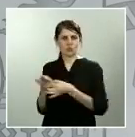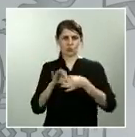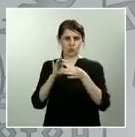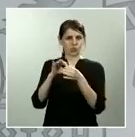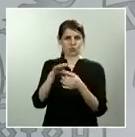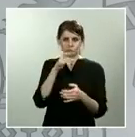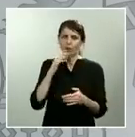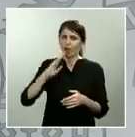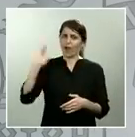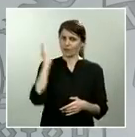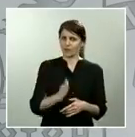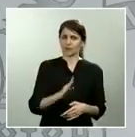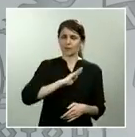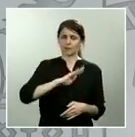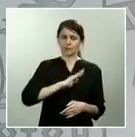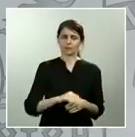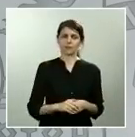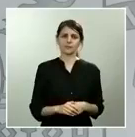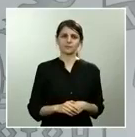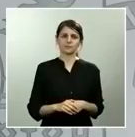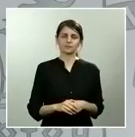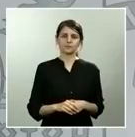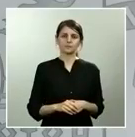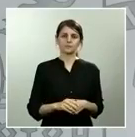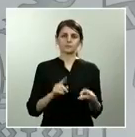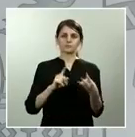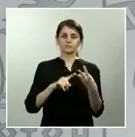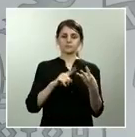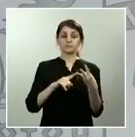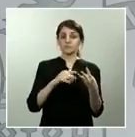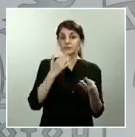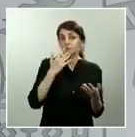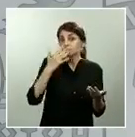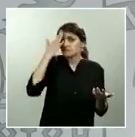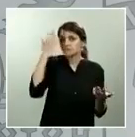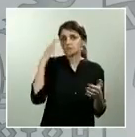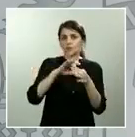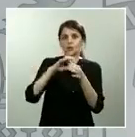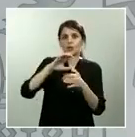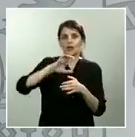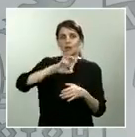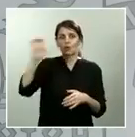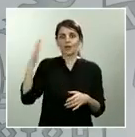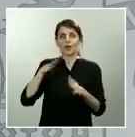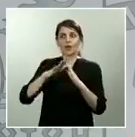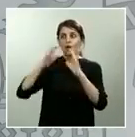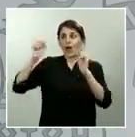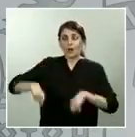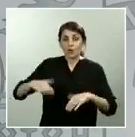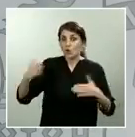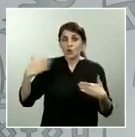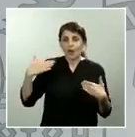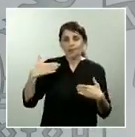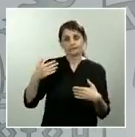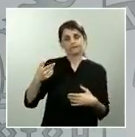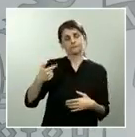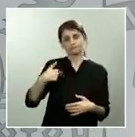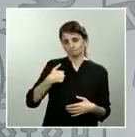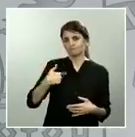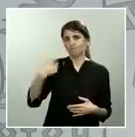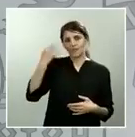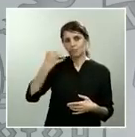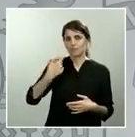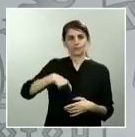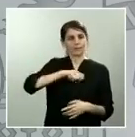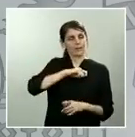en la última pregunta, en caso de que no haya acuerdos, la respuesta que te diría es seguir intentando el acuerdo. España es un país plenamente